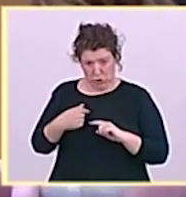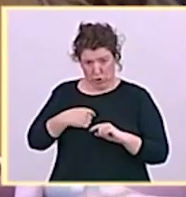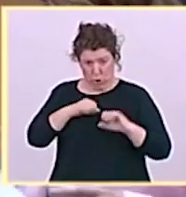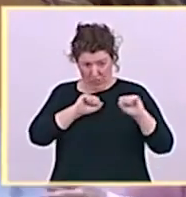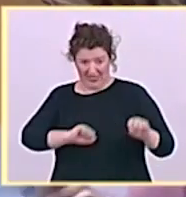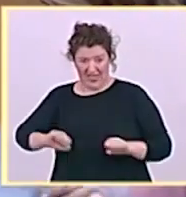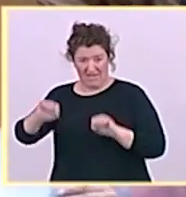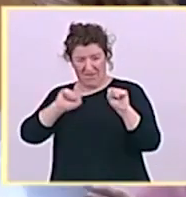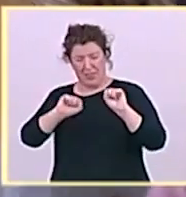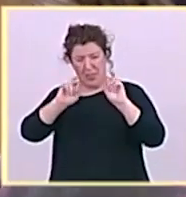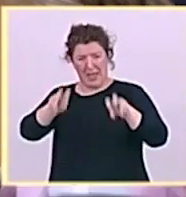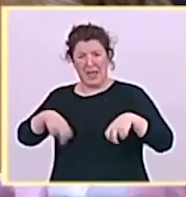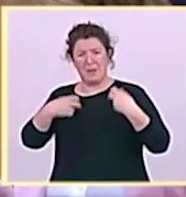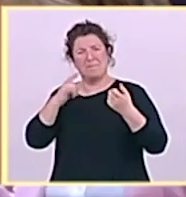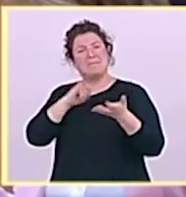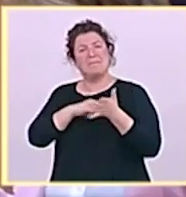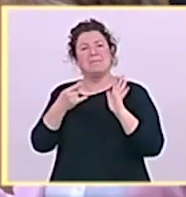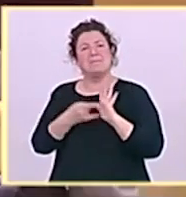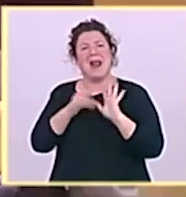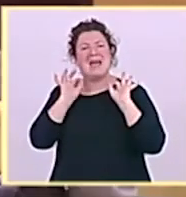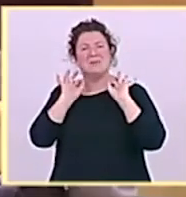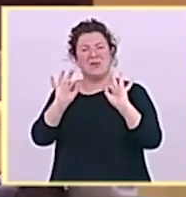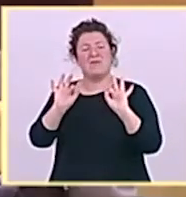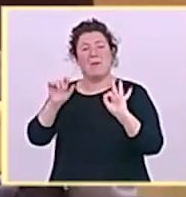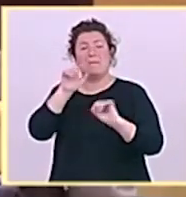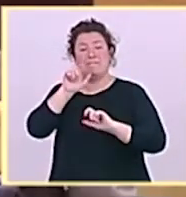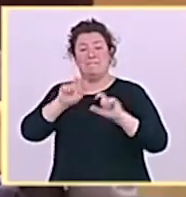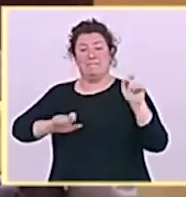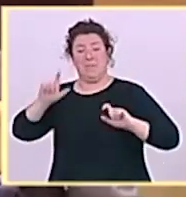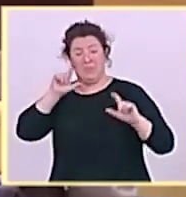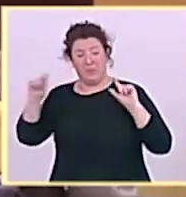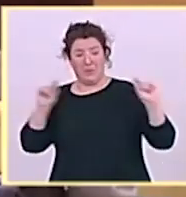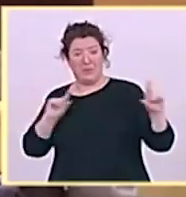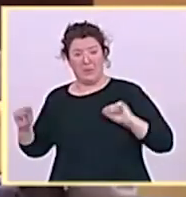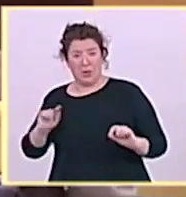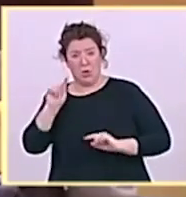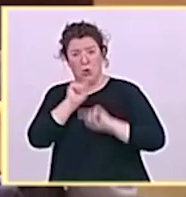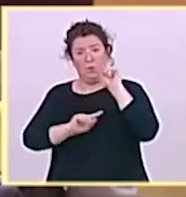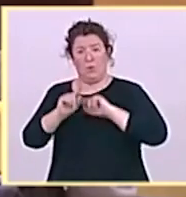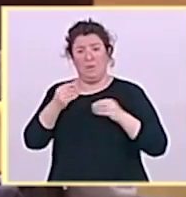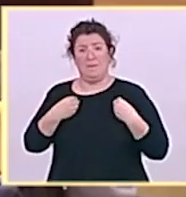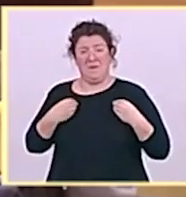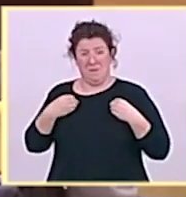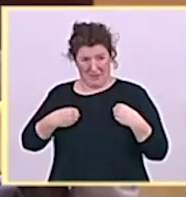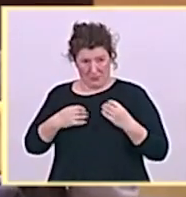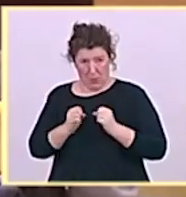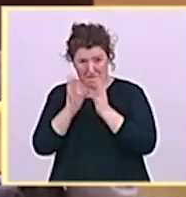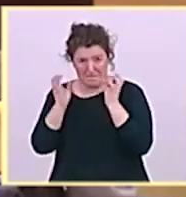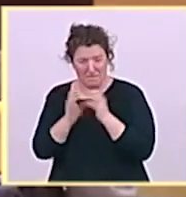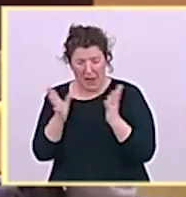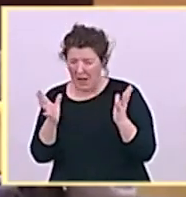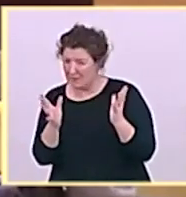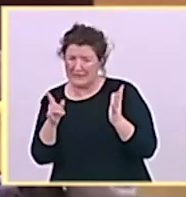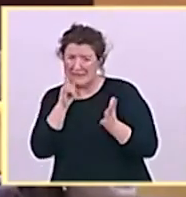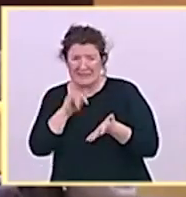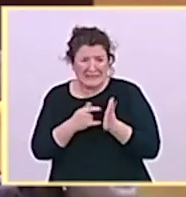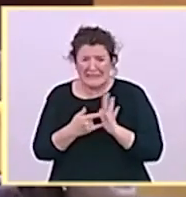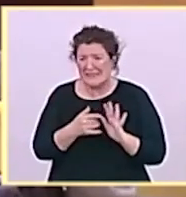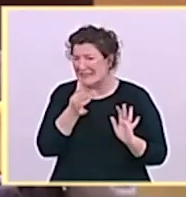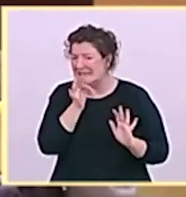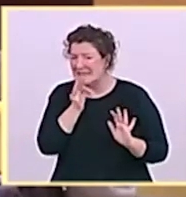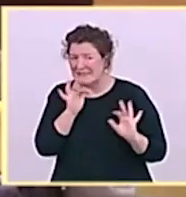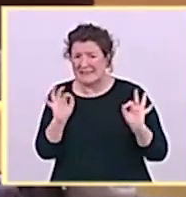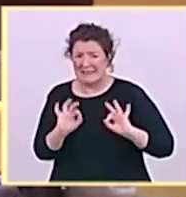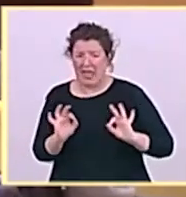y la problemática de la vivienda en La Palma no se ha hecho nada a cabo, señor Malasca recogiendo unas palabras del señor